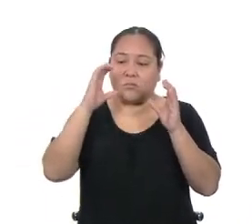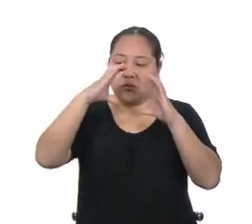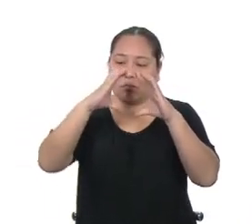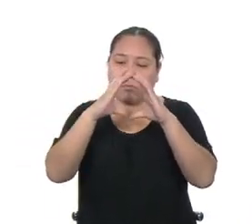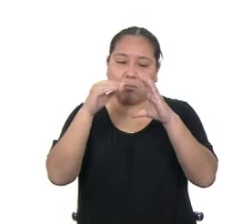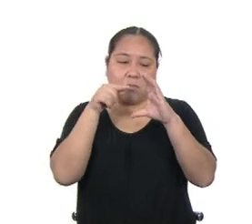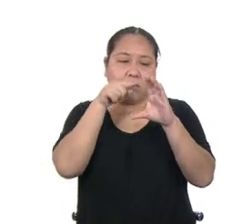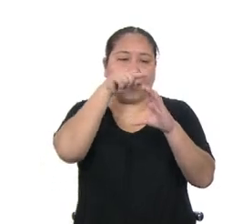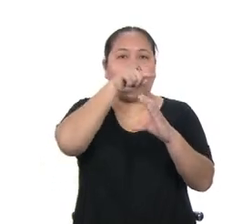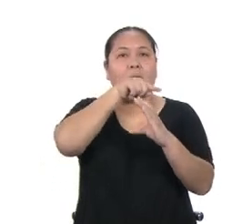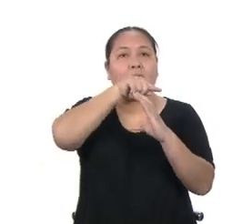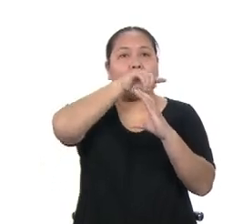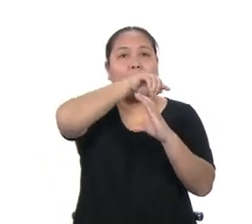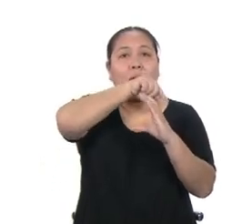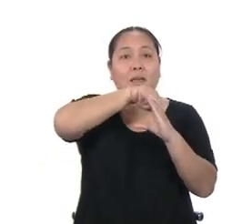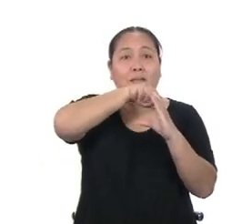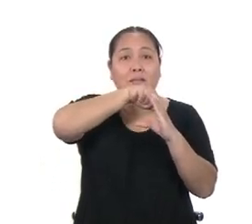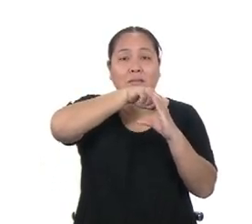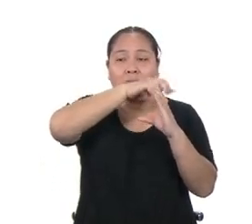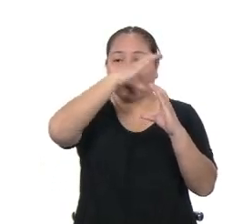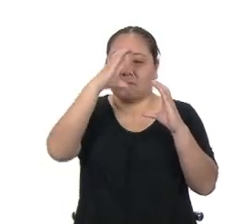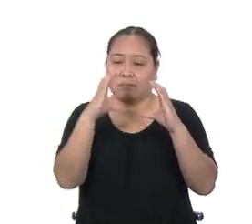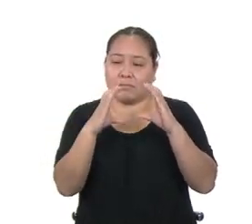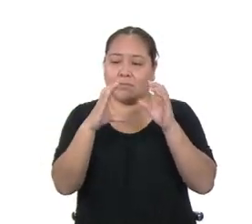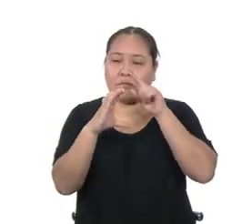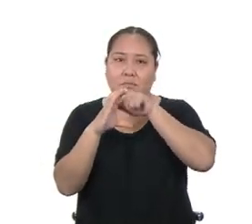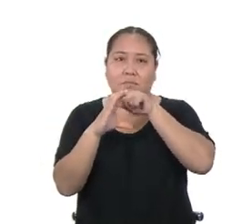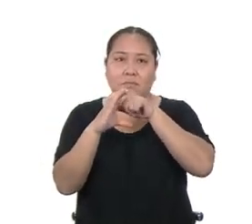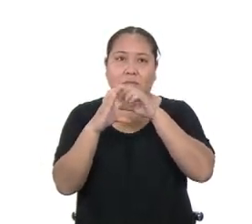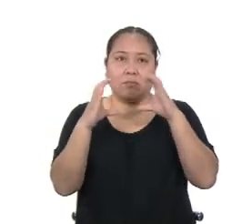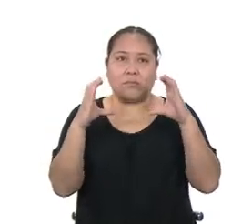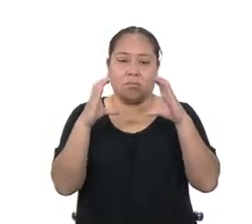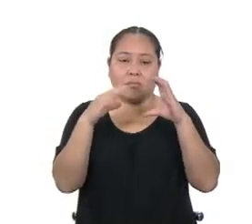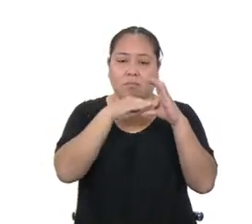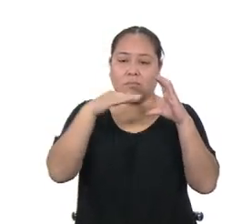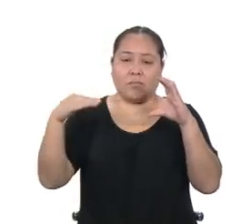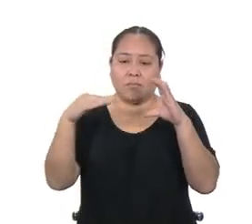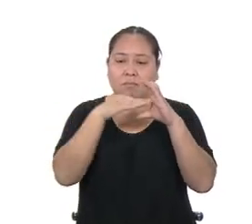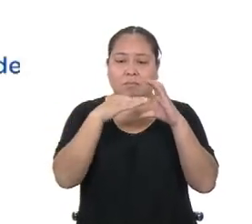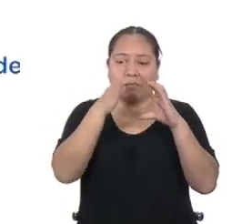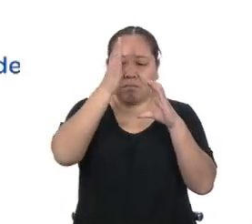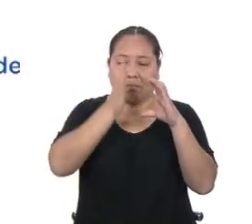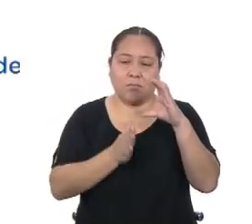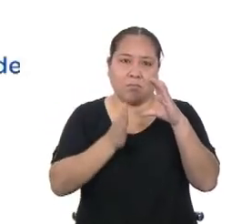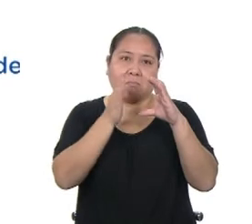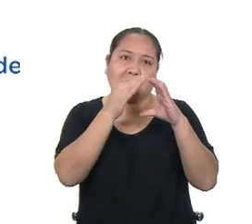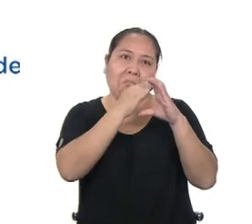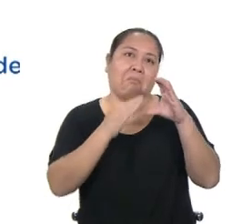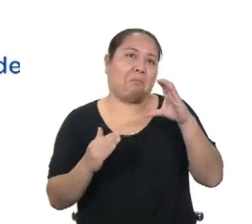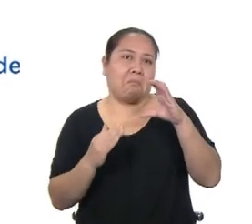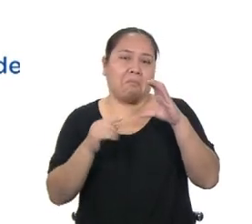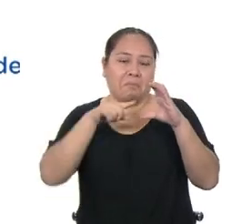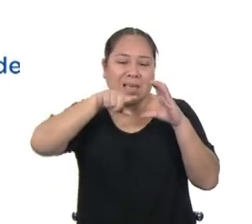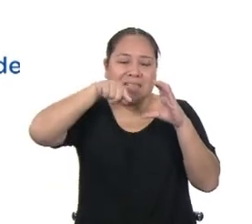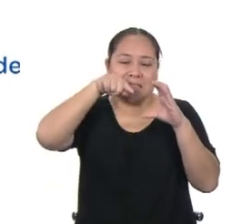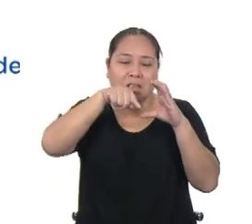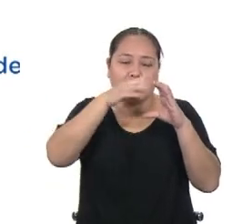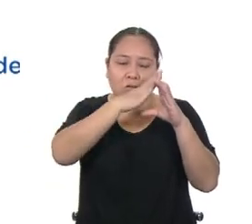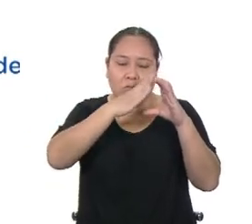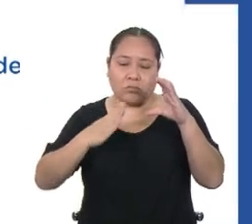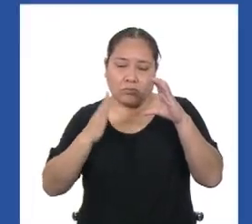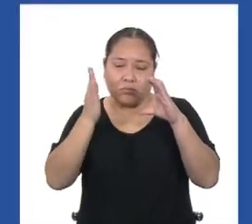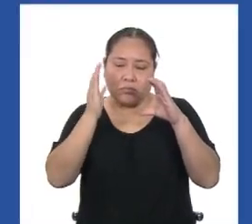de una circunferencia. Por su parte, el radio es cualquier segmento que une el centro a cualquier punto de una circunferencia.